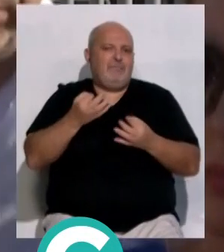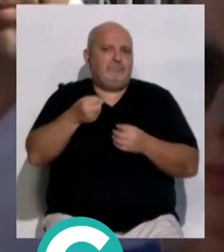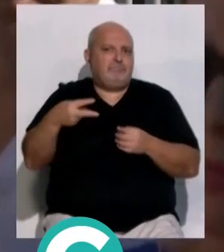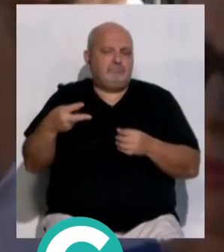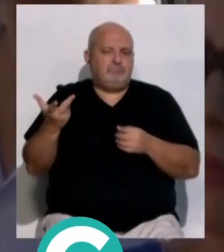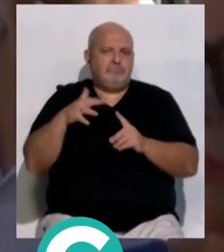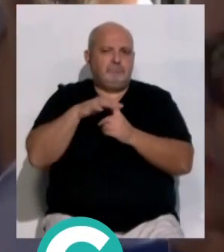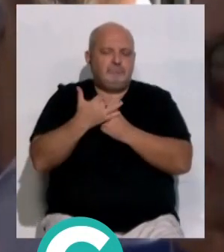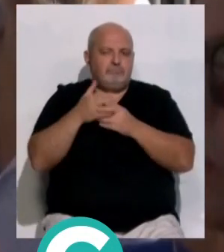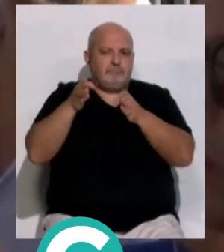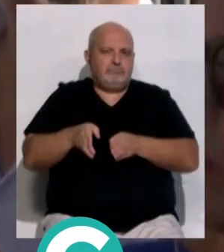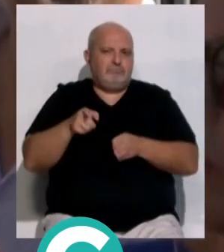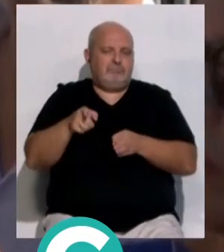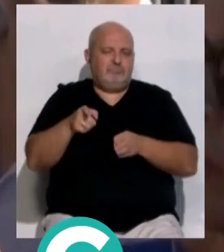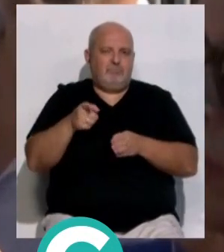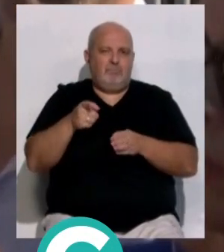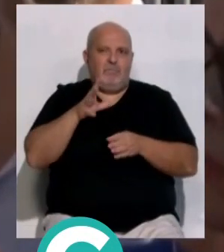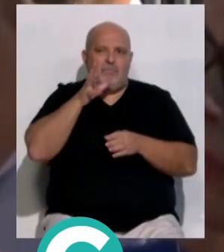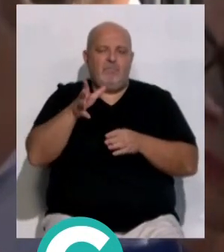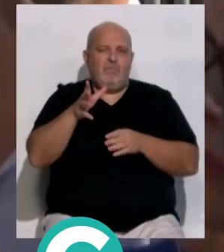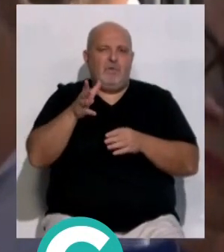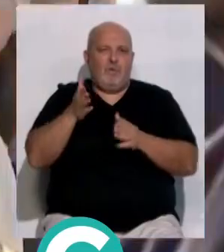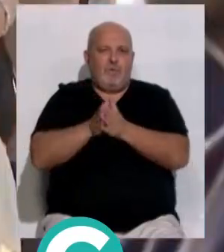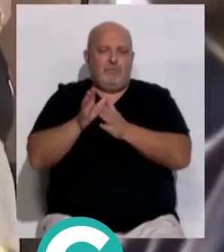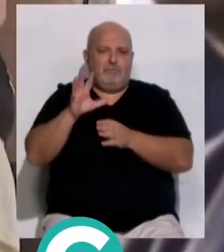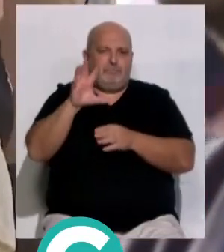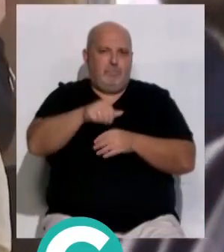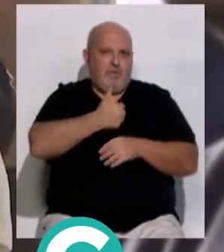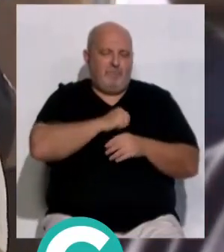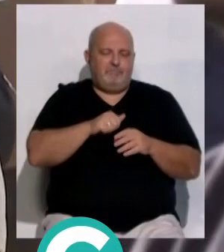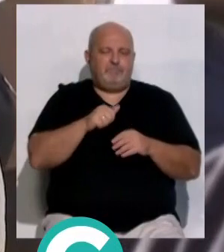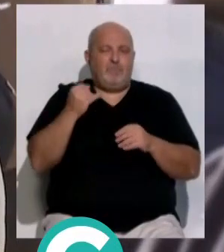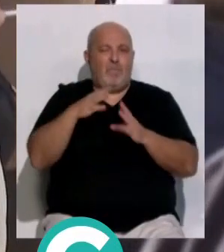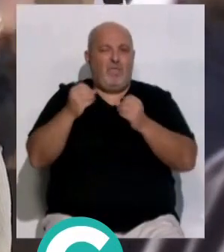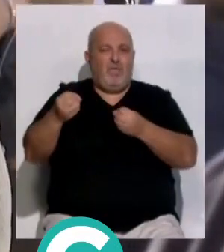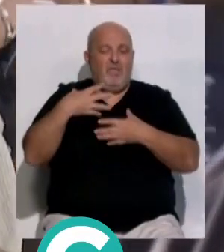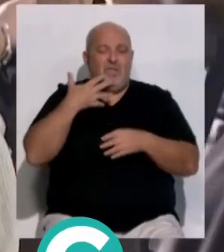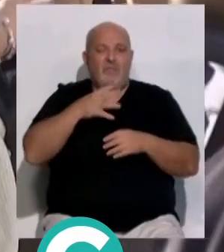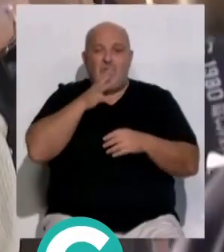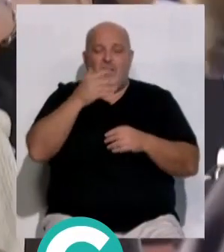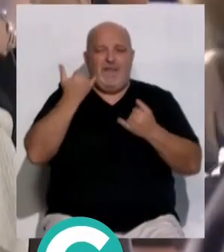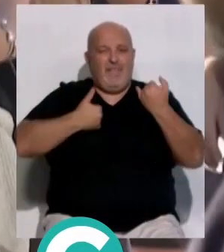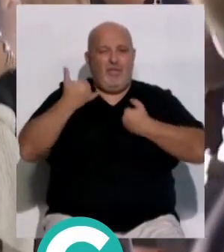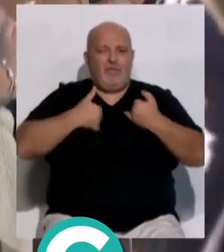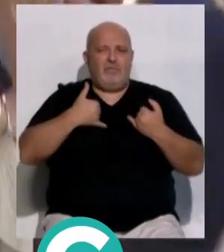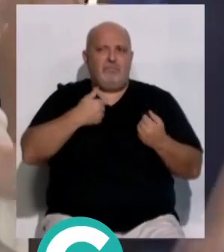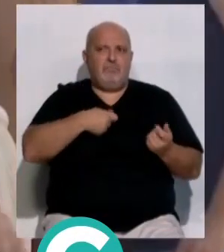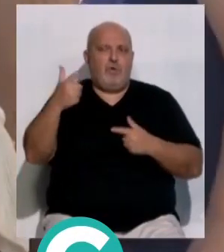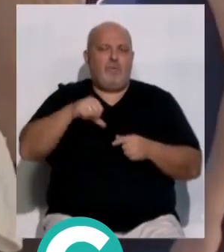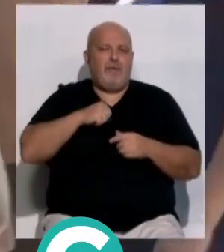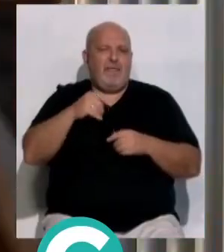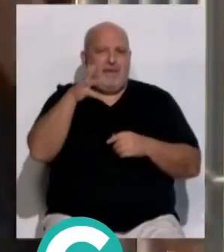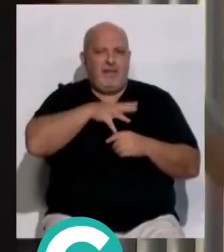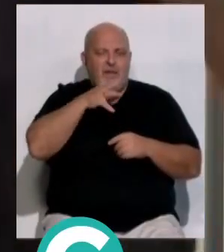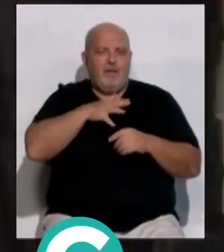la situación de este presunto agresor detenido por los compañeros. Fuentes de la Junta han explicado que los heridos fueron trasladados al hospital de